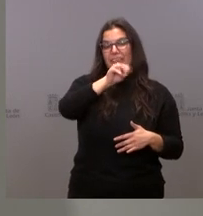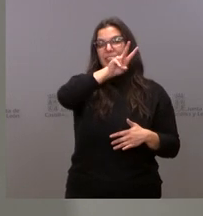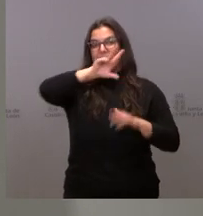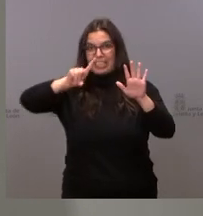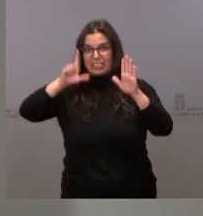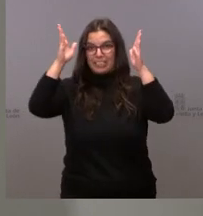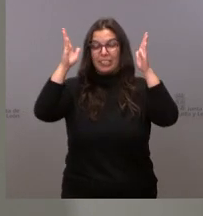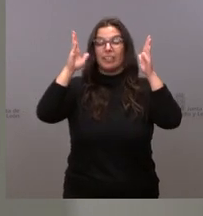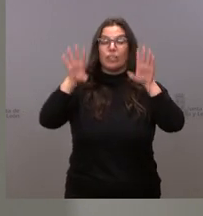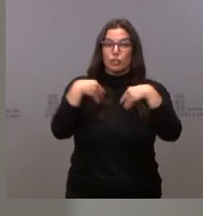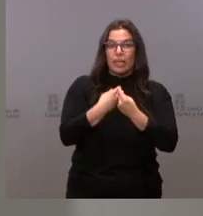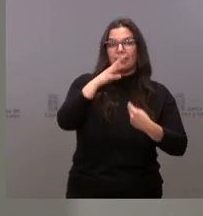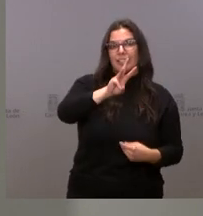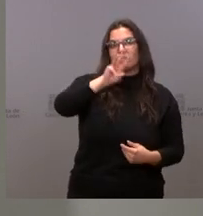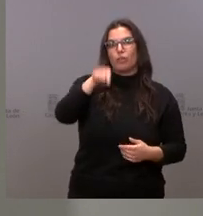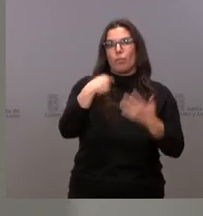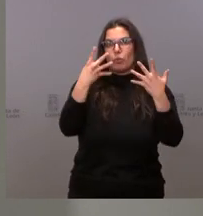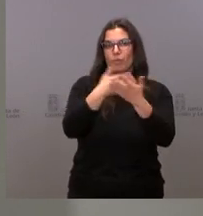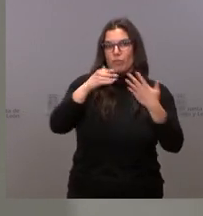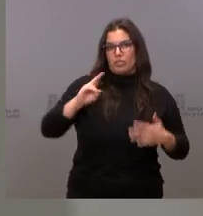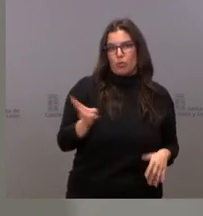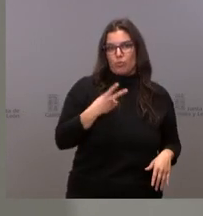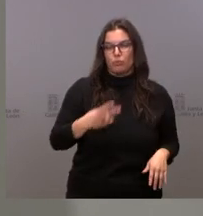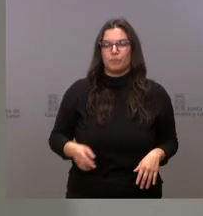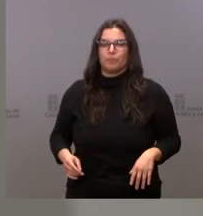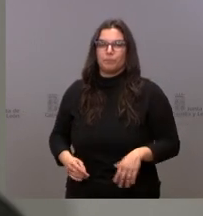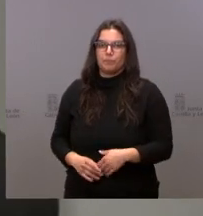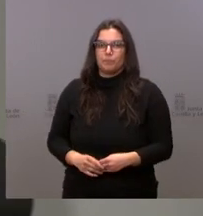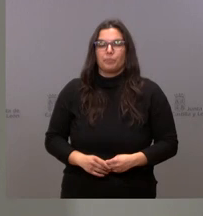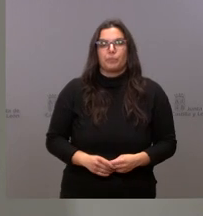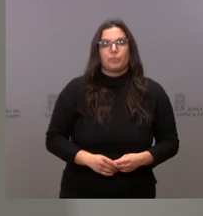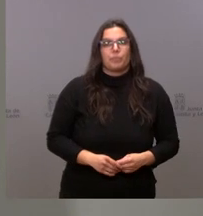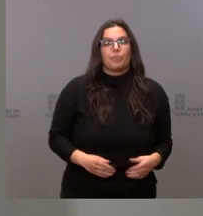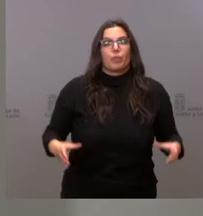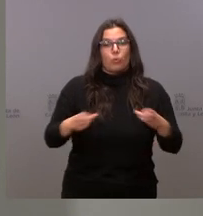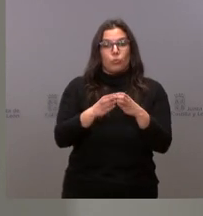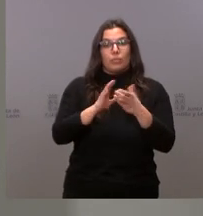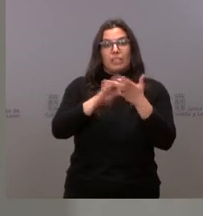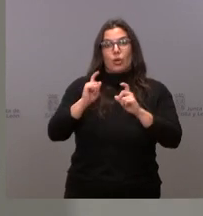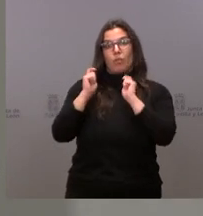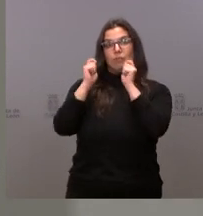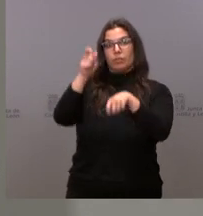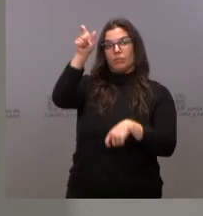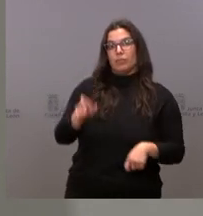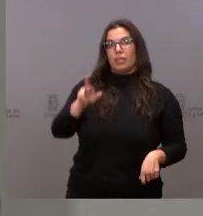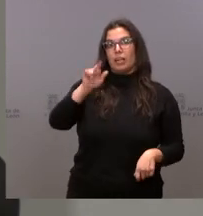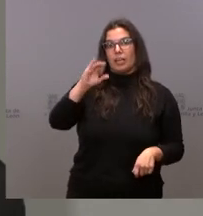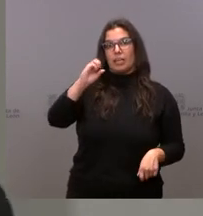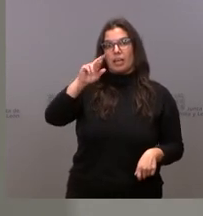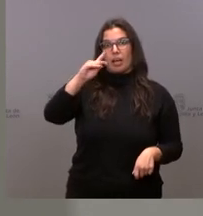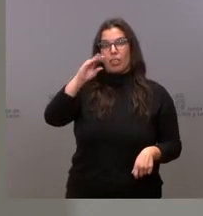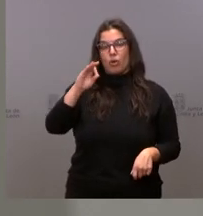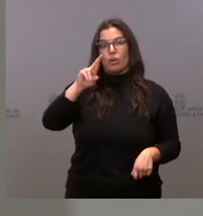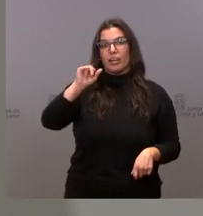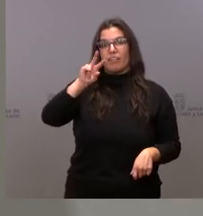total de 3,9 millones de euros. La Junta nombra a Ricardo Rivero rector de la